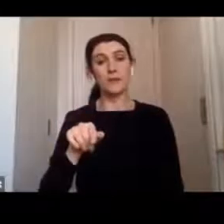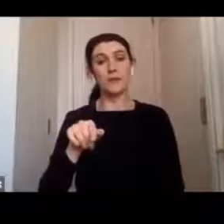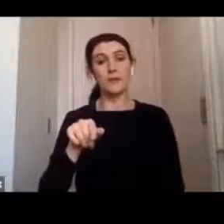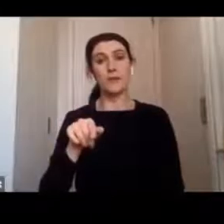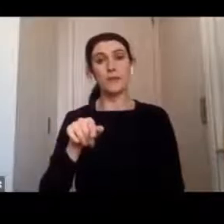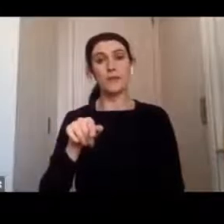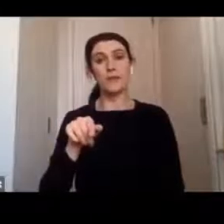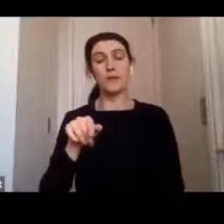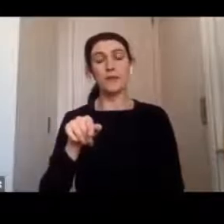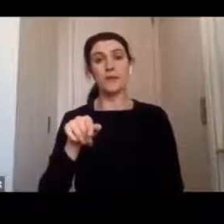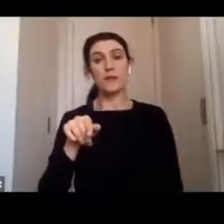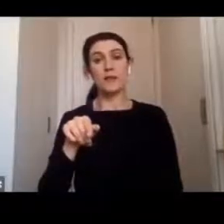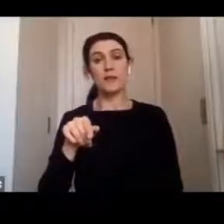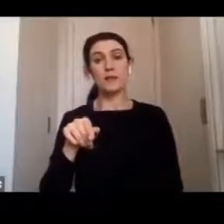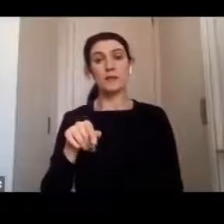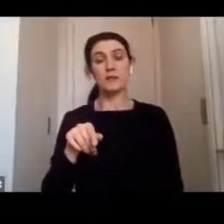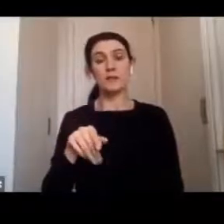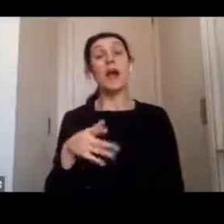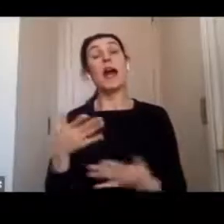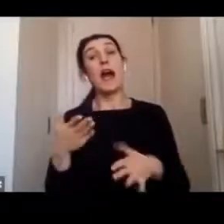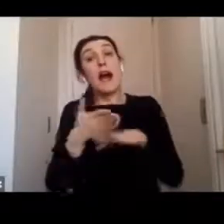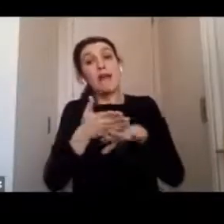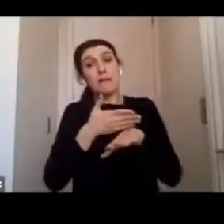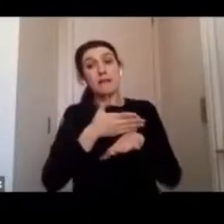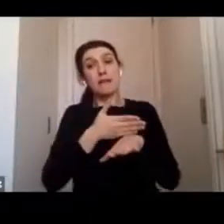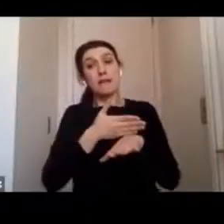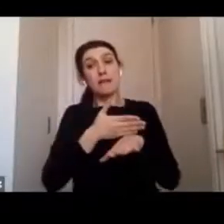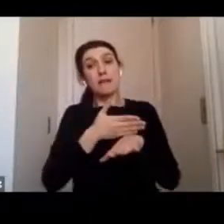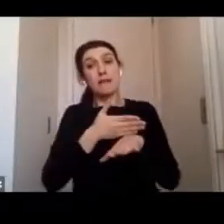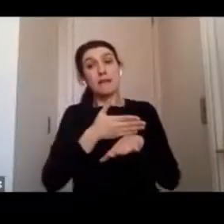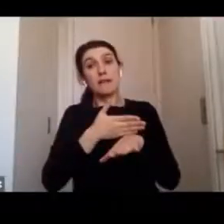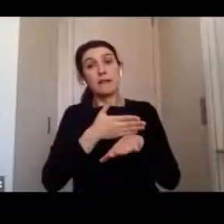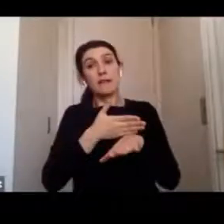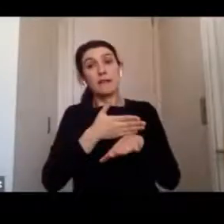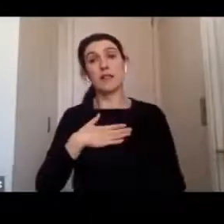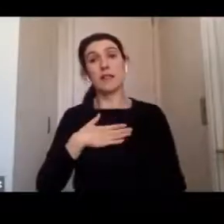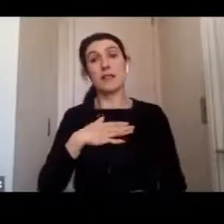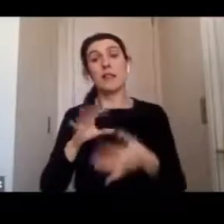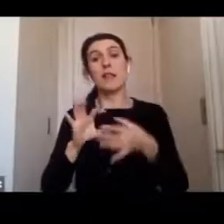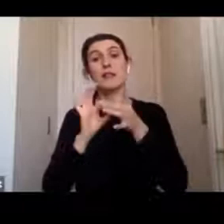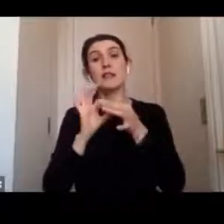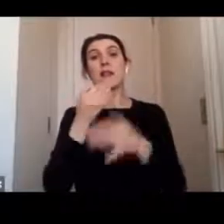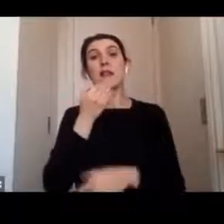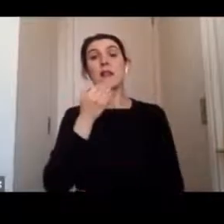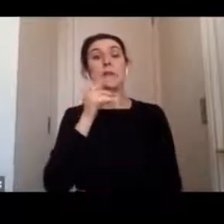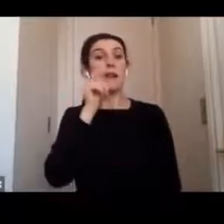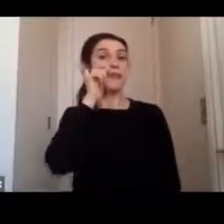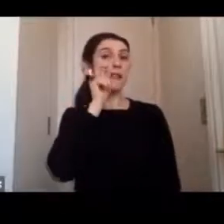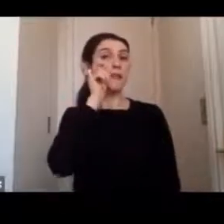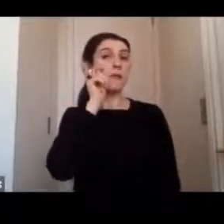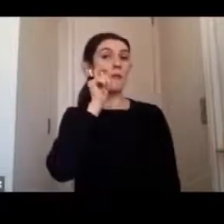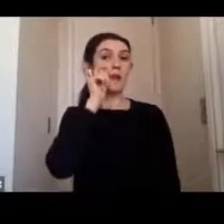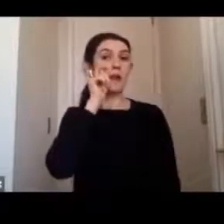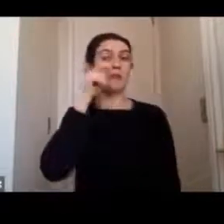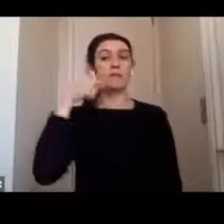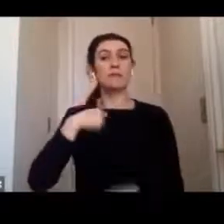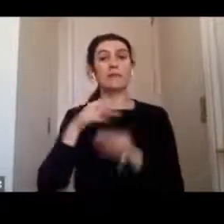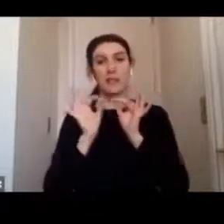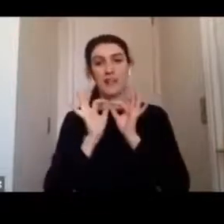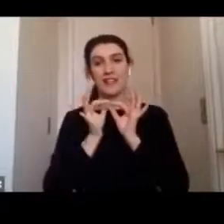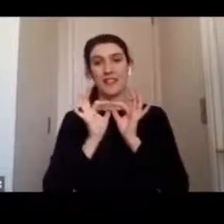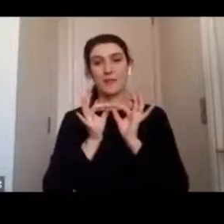le voy a dar la palabra. Antes de eso, quisiera agradecer también la participación de Tamara, que nos va a estar apoyándonos en la parte de